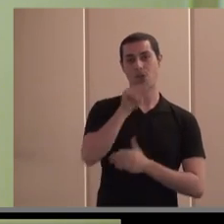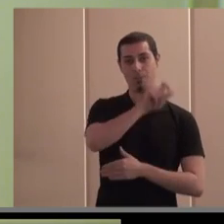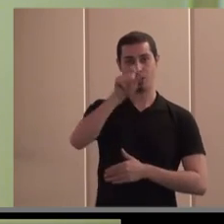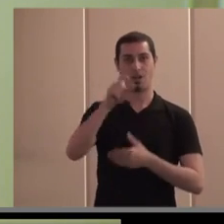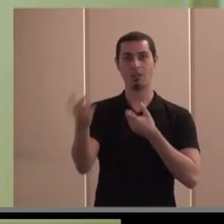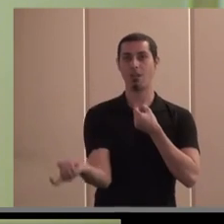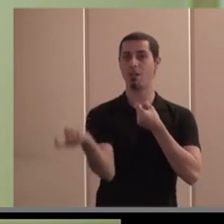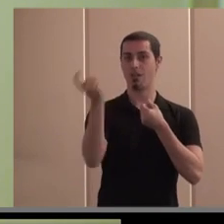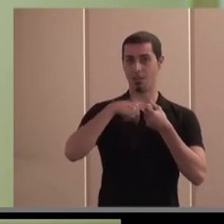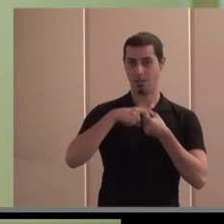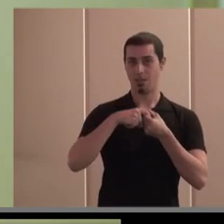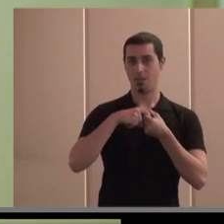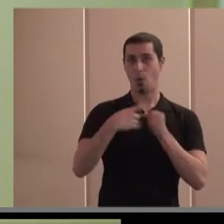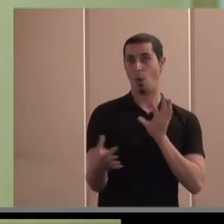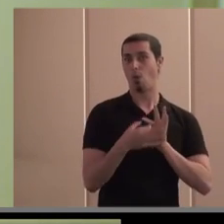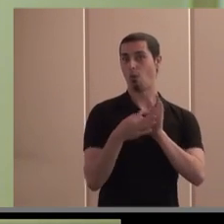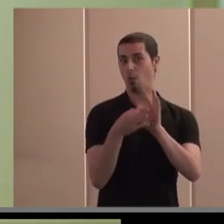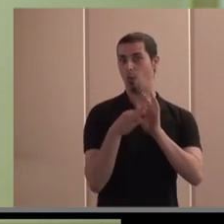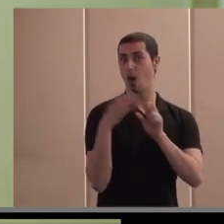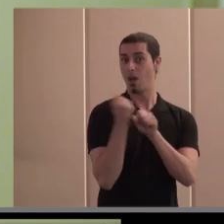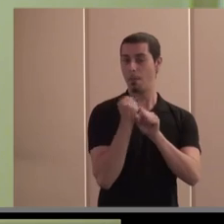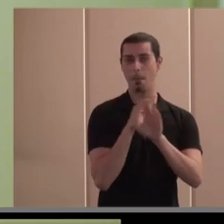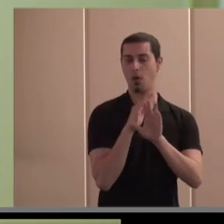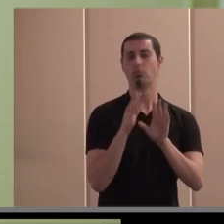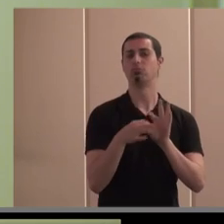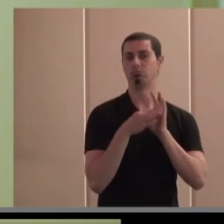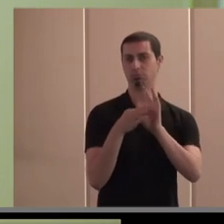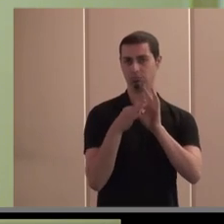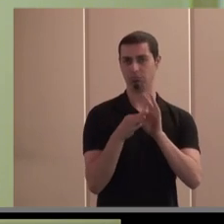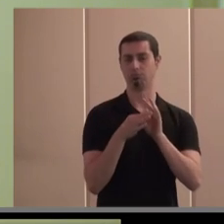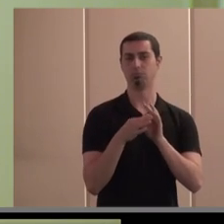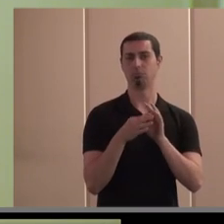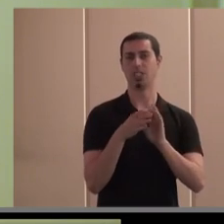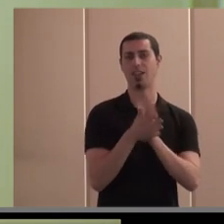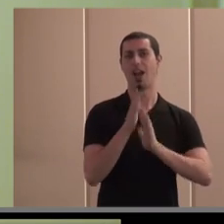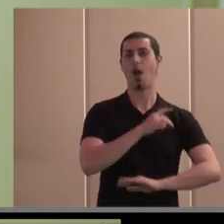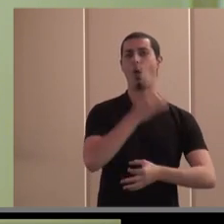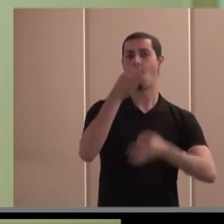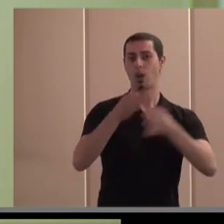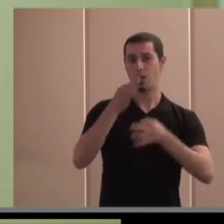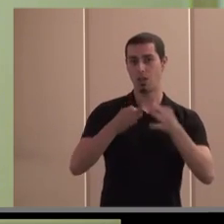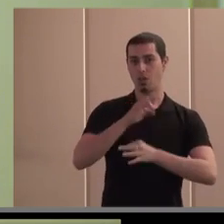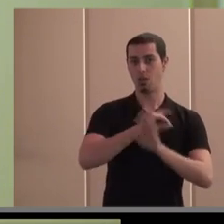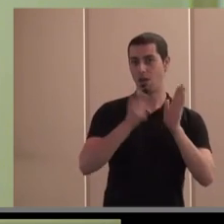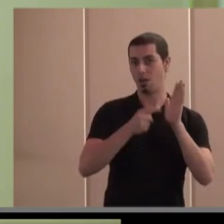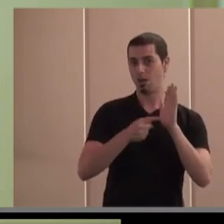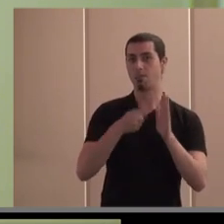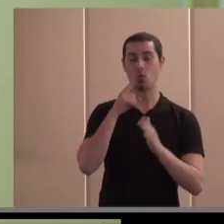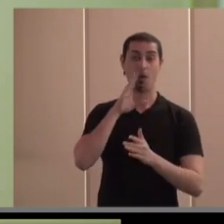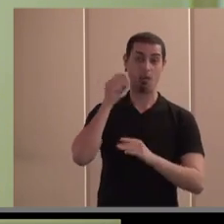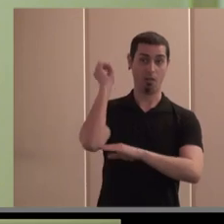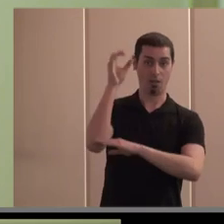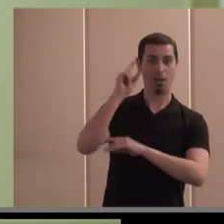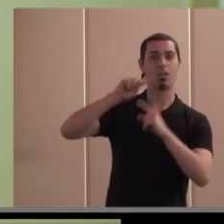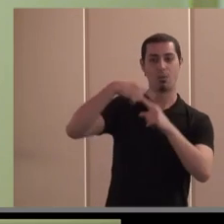asociadas o vinculadas, no laboralmente, sino asociadas a todas estas fórmulas jurídicas que os voy a ir comentando a lo largo de mi intervención y que ya